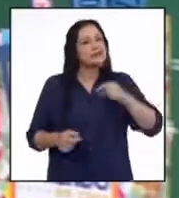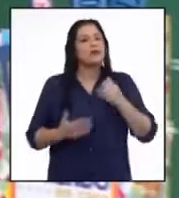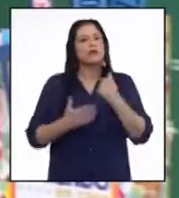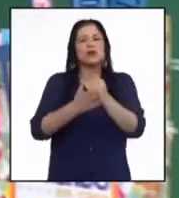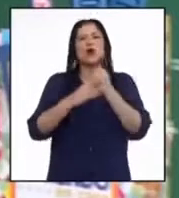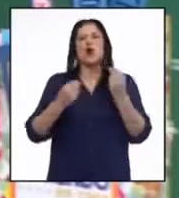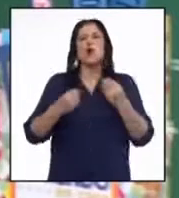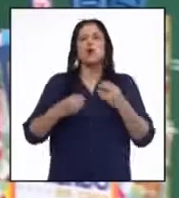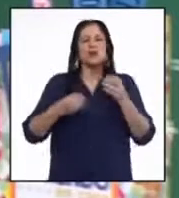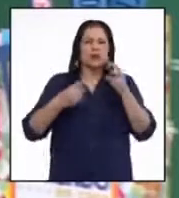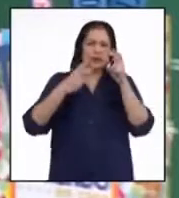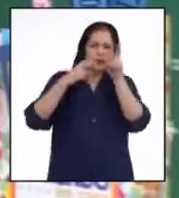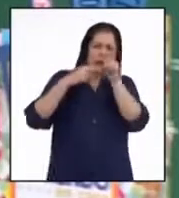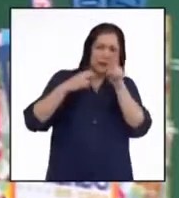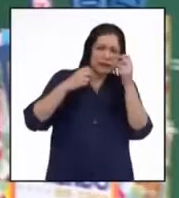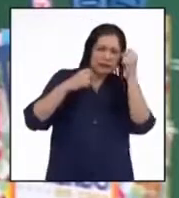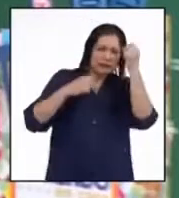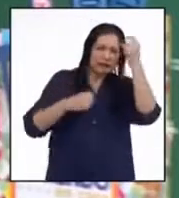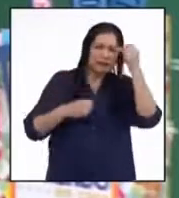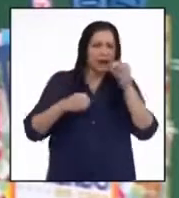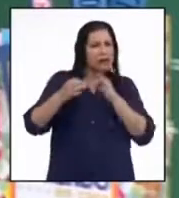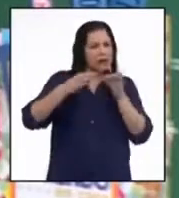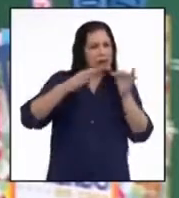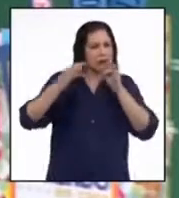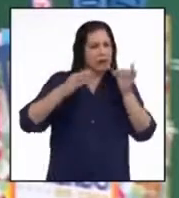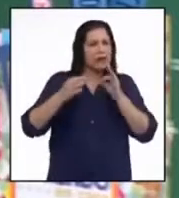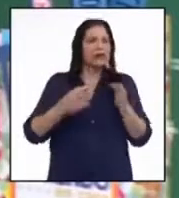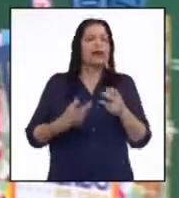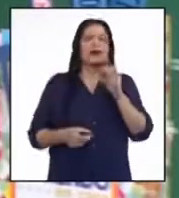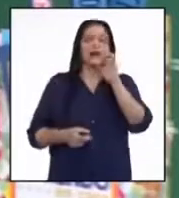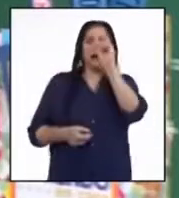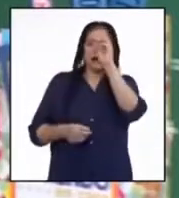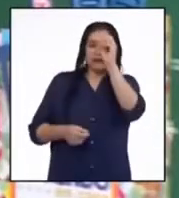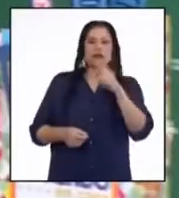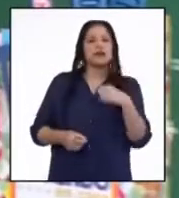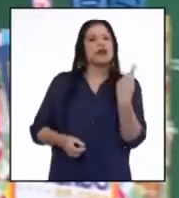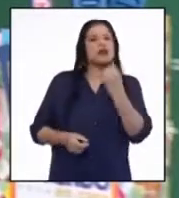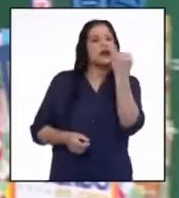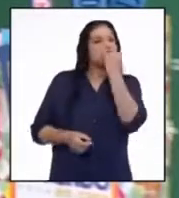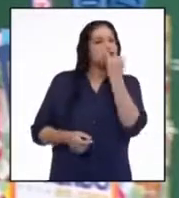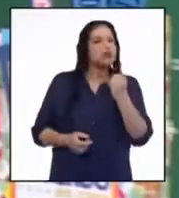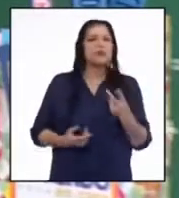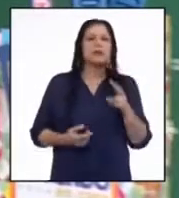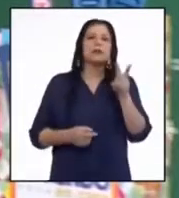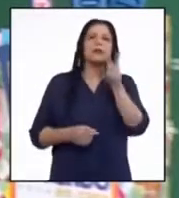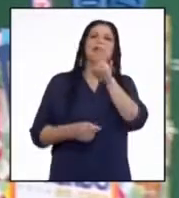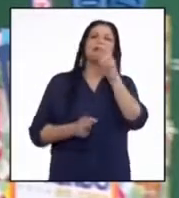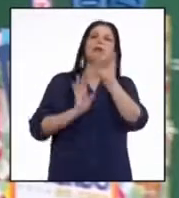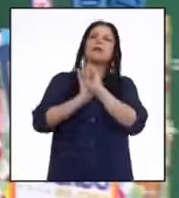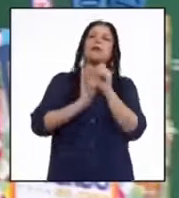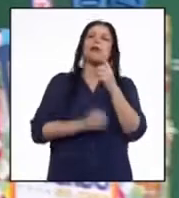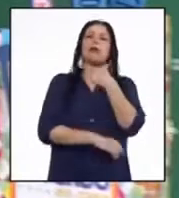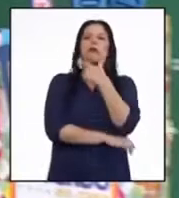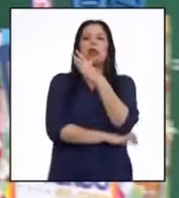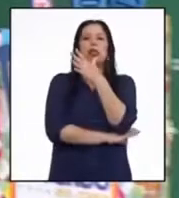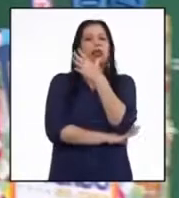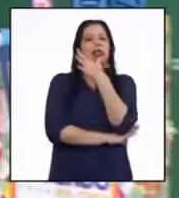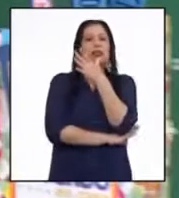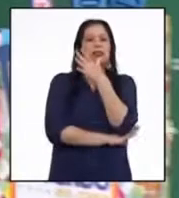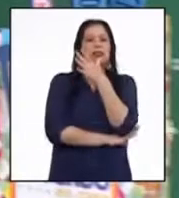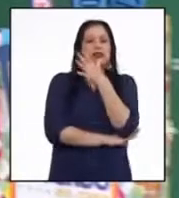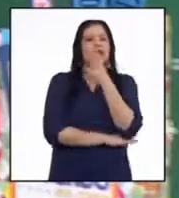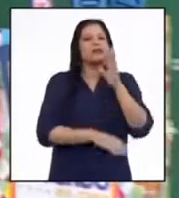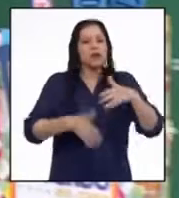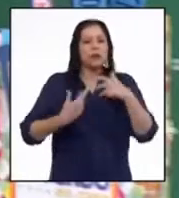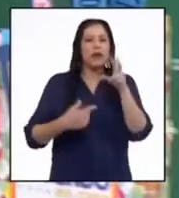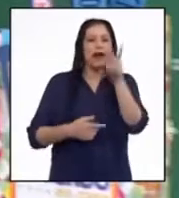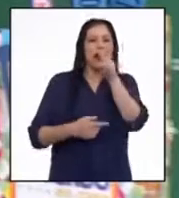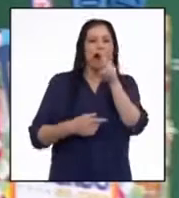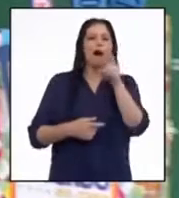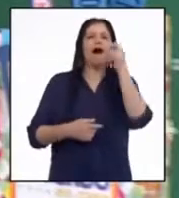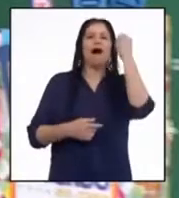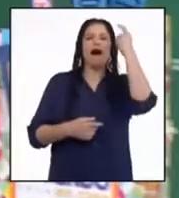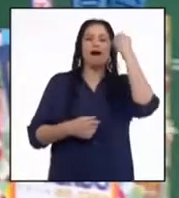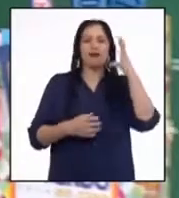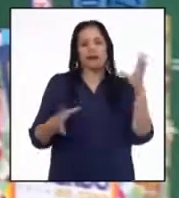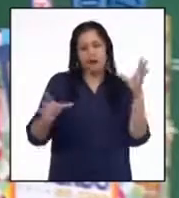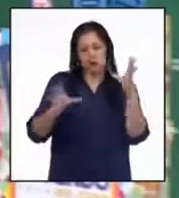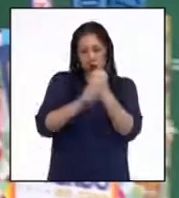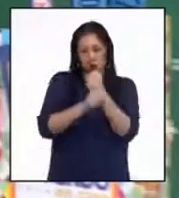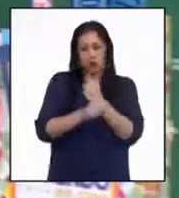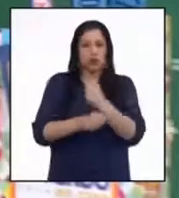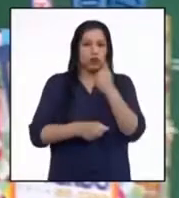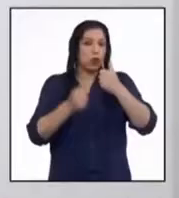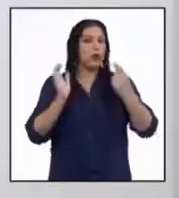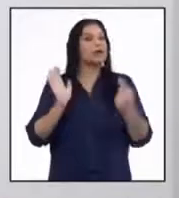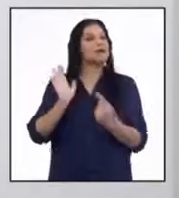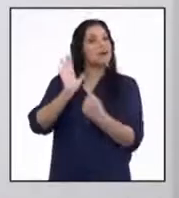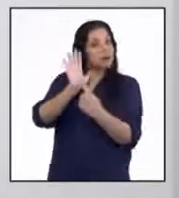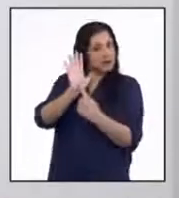respecto a cómo interpretar gráficos estadísticos. No observarlos únicamente como una imagen sin entenderla, sino poder sacar conclusiones acerca de lo que se nos